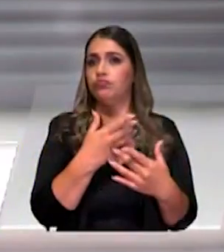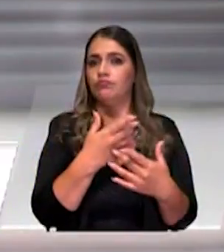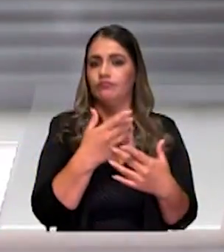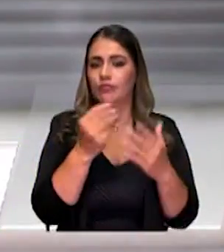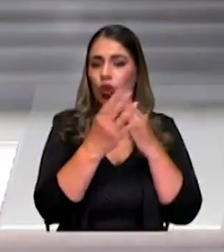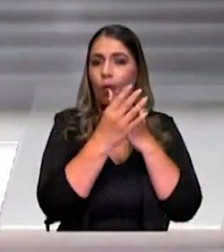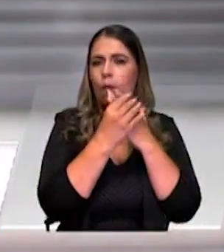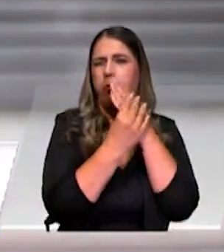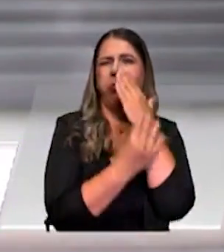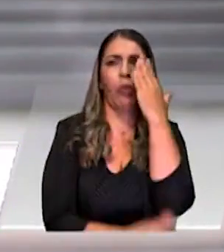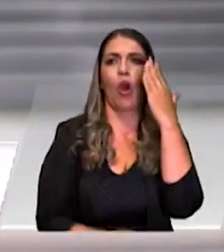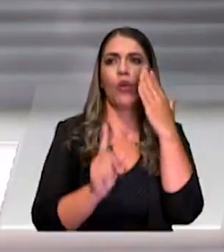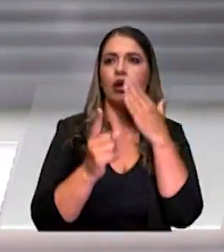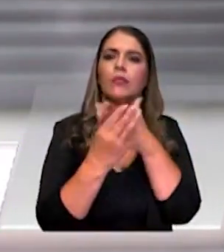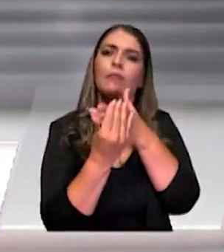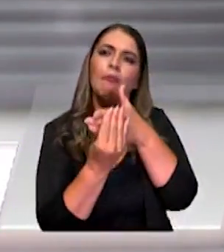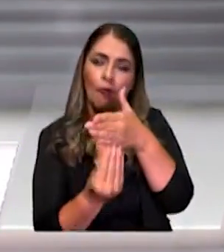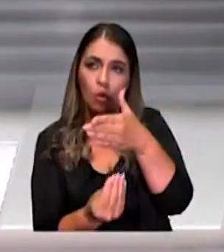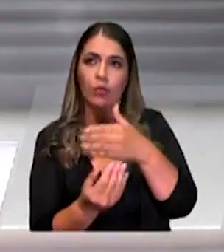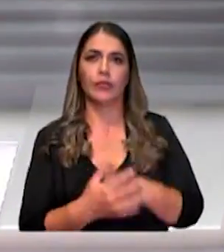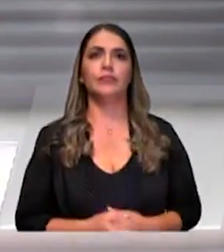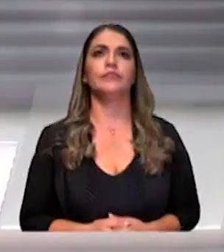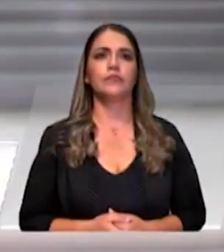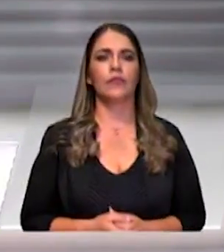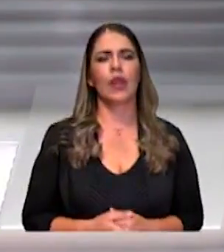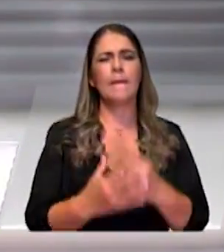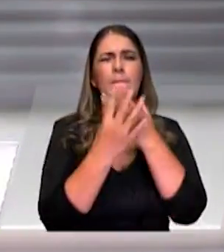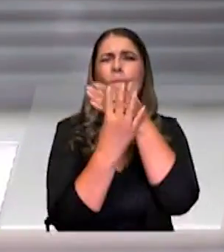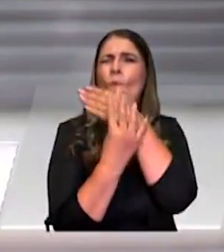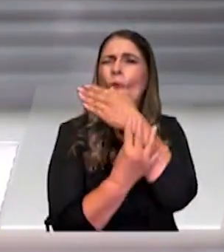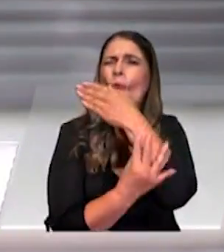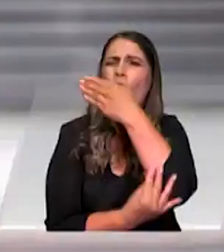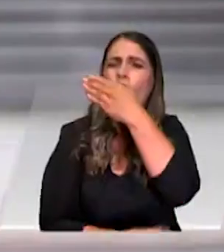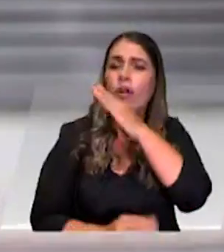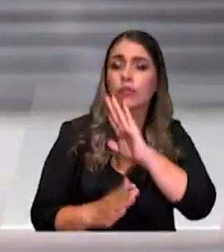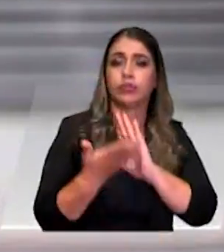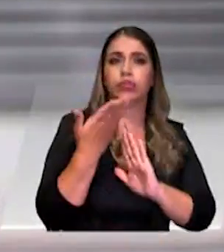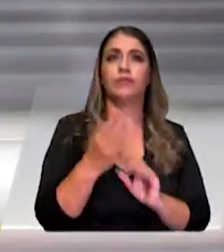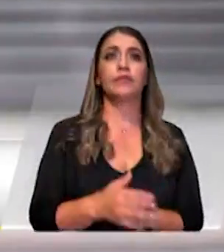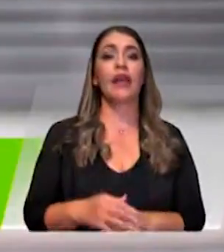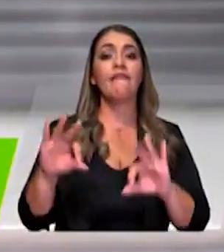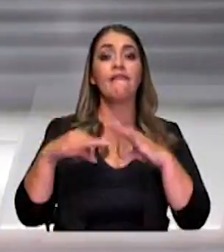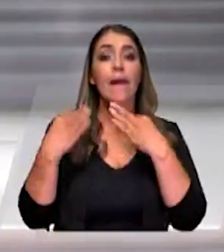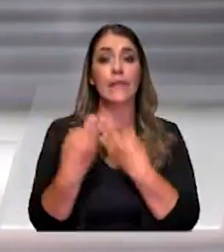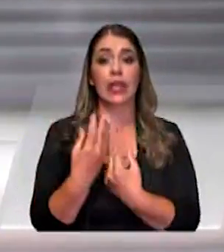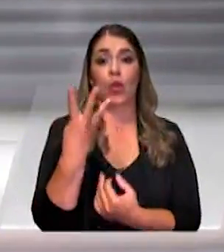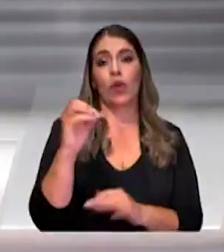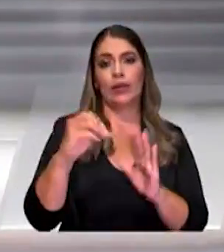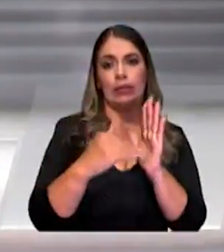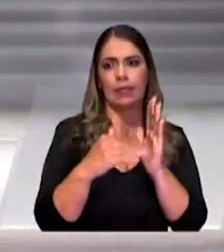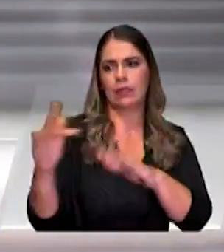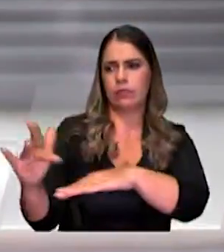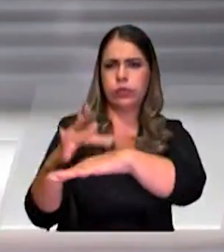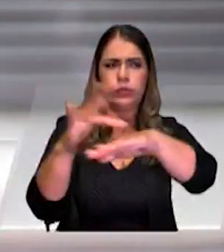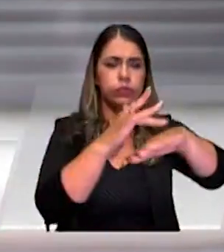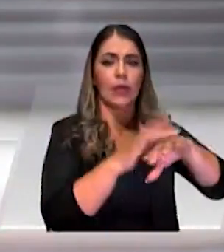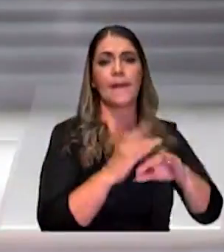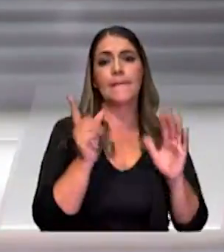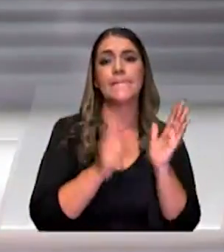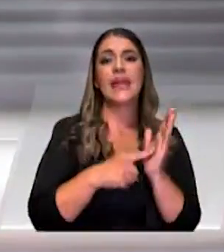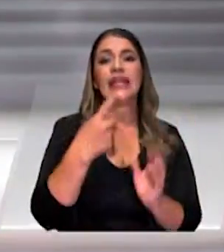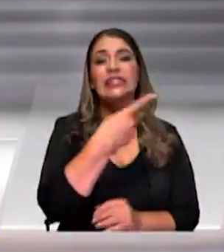hemos acompañado más de 40.000 familias y hemos logrado promover de la pobreza extrema más de 1.100 familias.